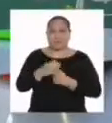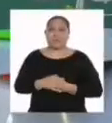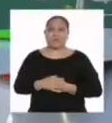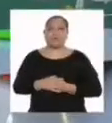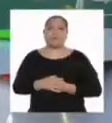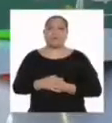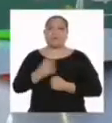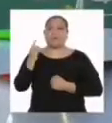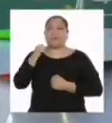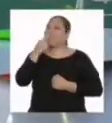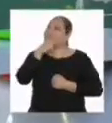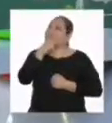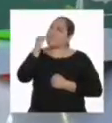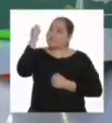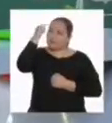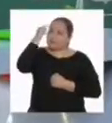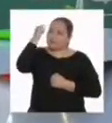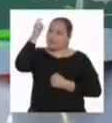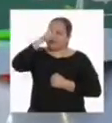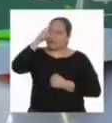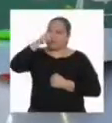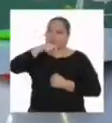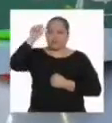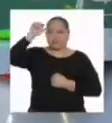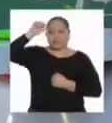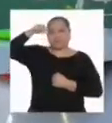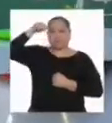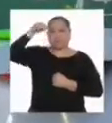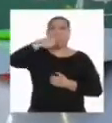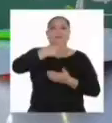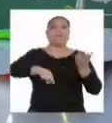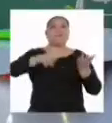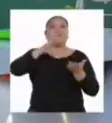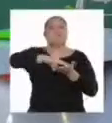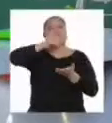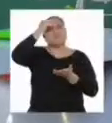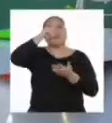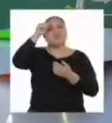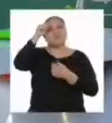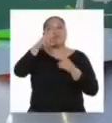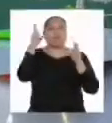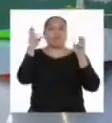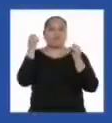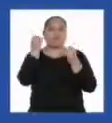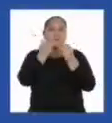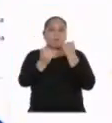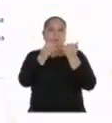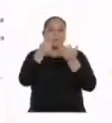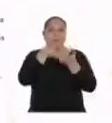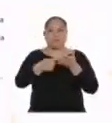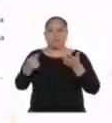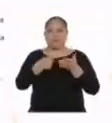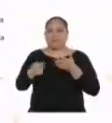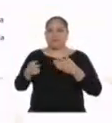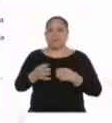Entonces, creo que va a ser necesario recordar lo que hemos aprendido sobre este tema en las últimas semanas.